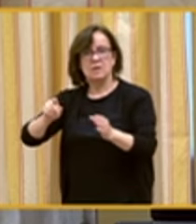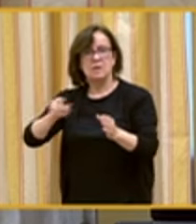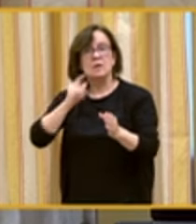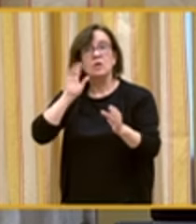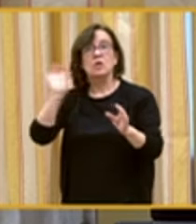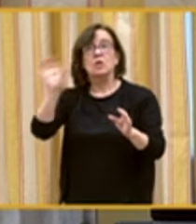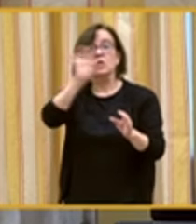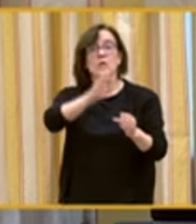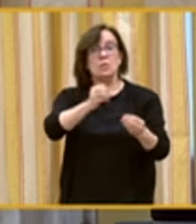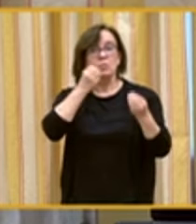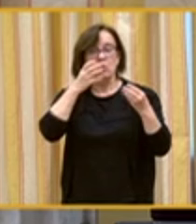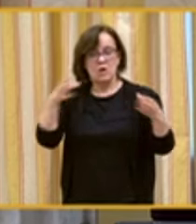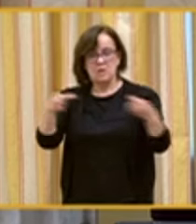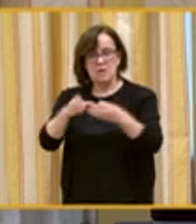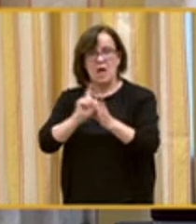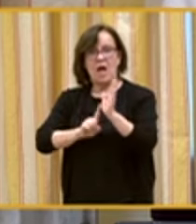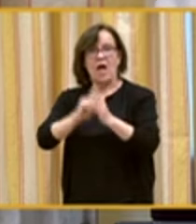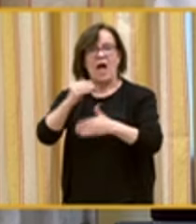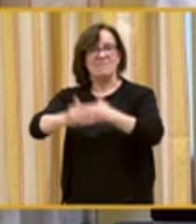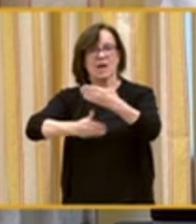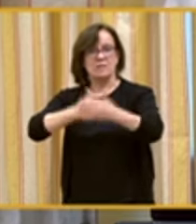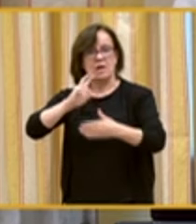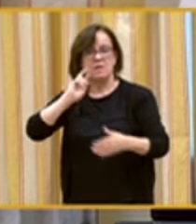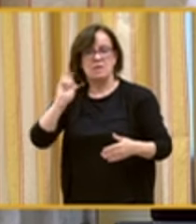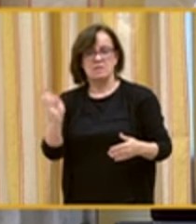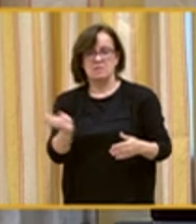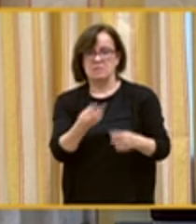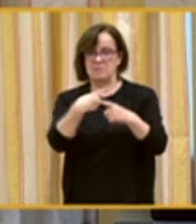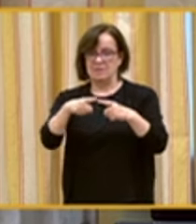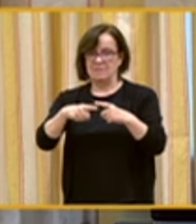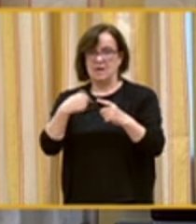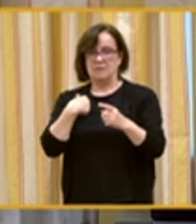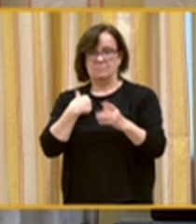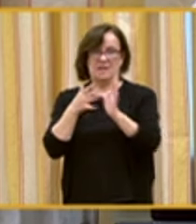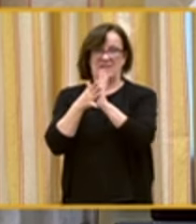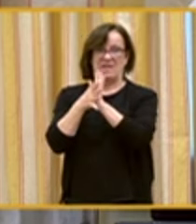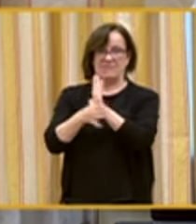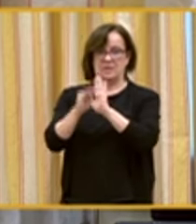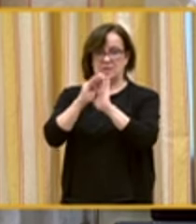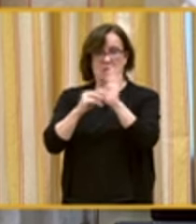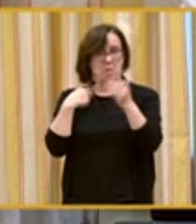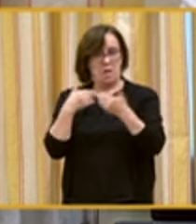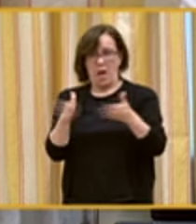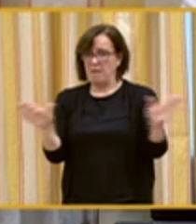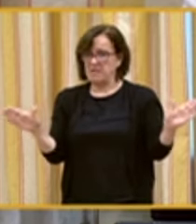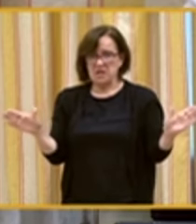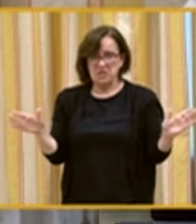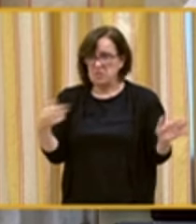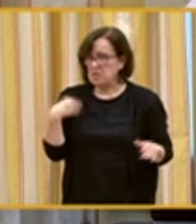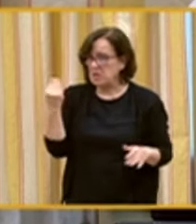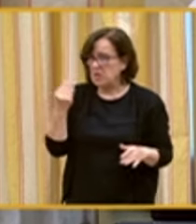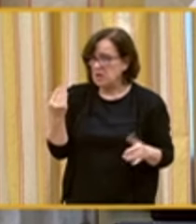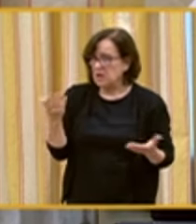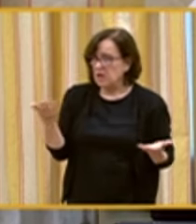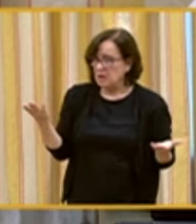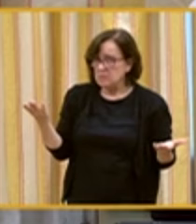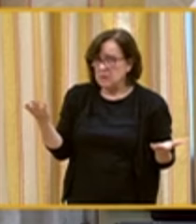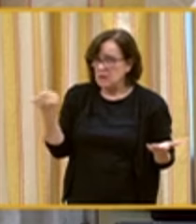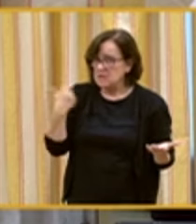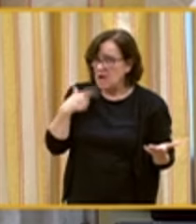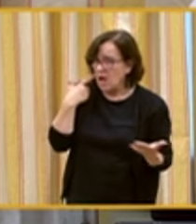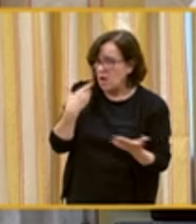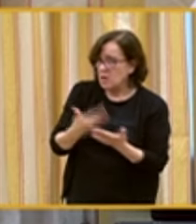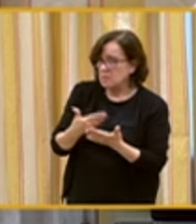comunidades, siempre avanzando la diversidad que nos define. Estamos abiertos, y creo que lo hemos